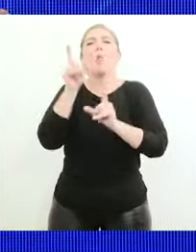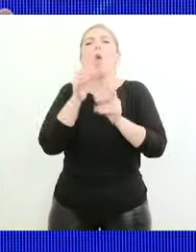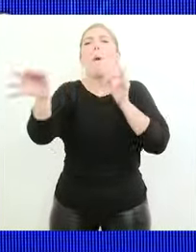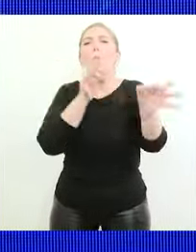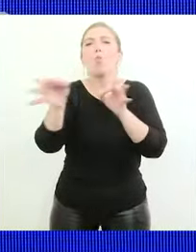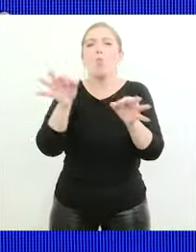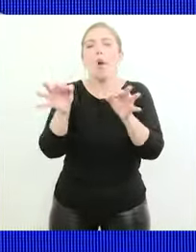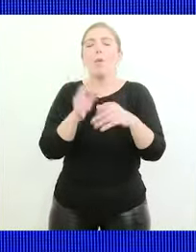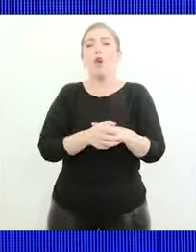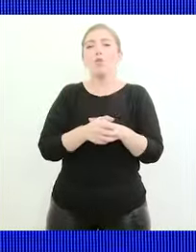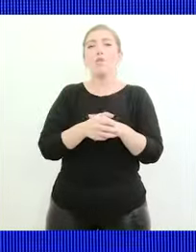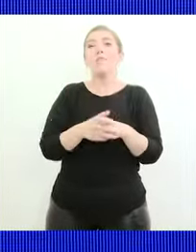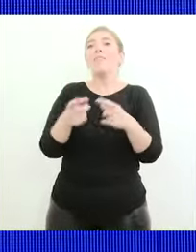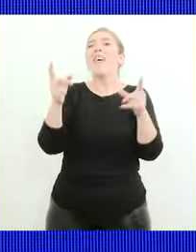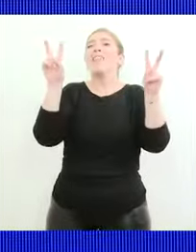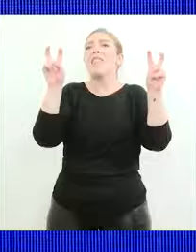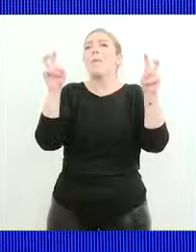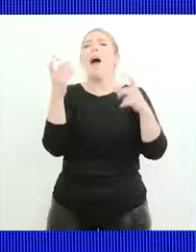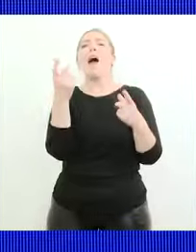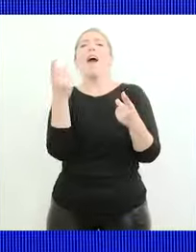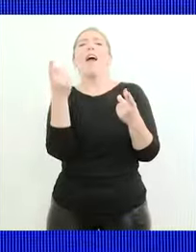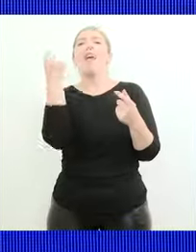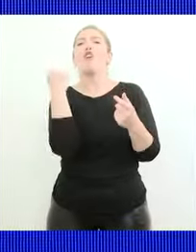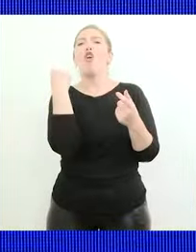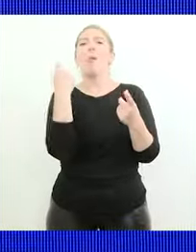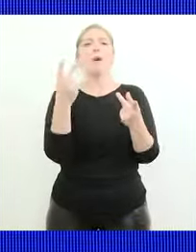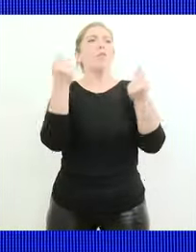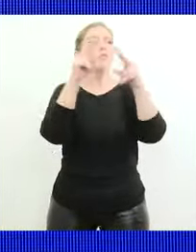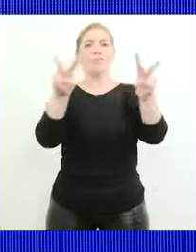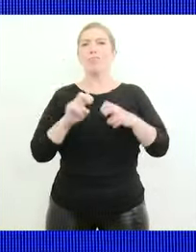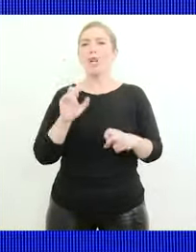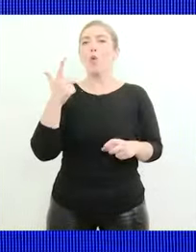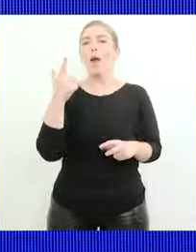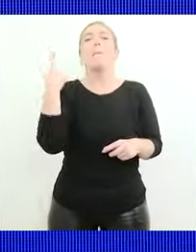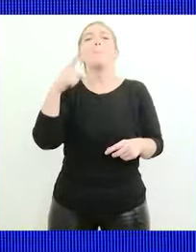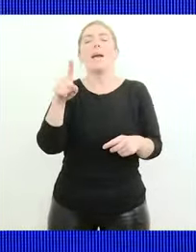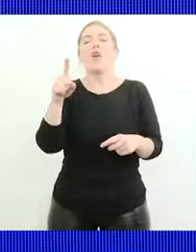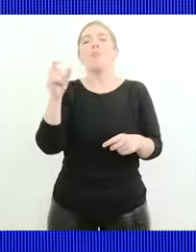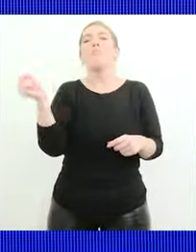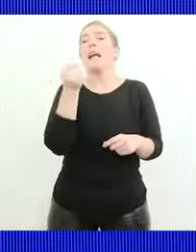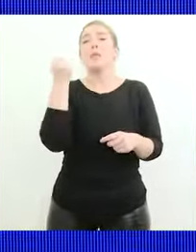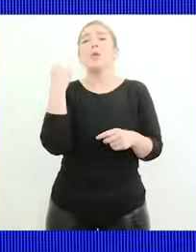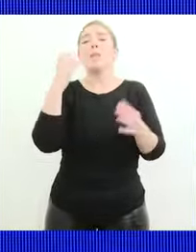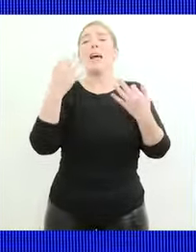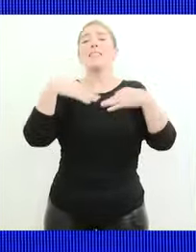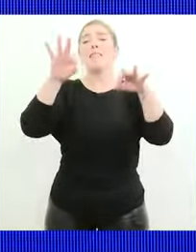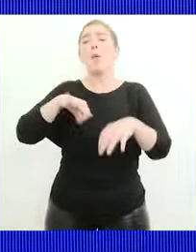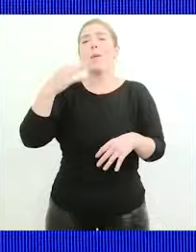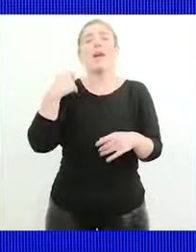ser deficitarias en términos económicos pero son rentables en términos de salvar vida no me quiero alargar mucho porque sé